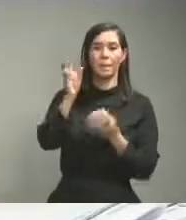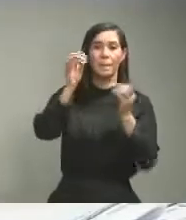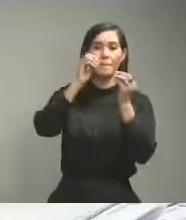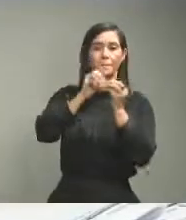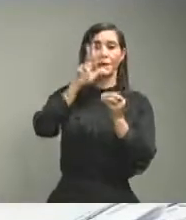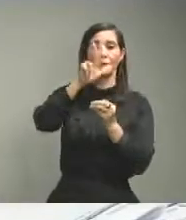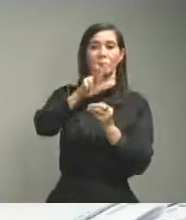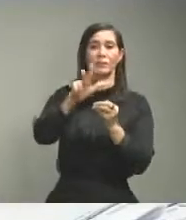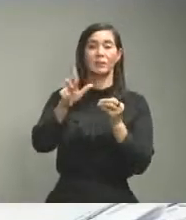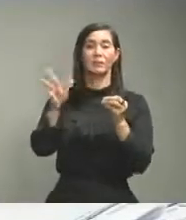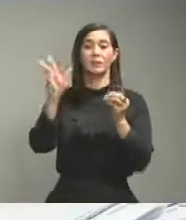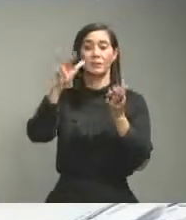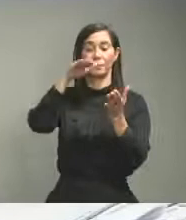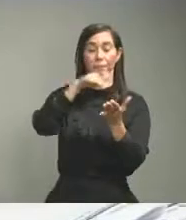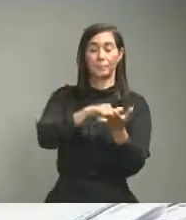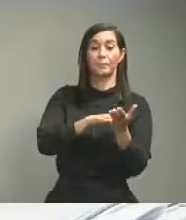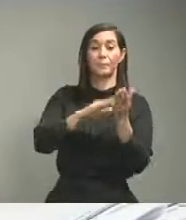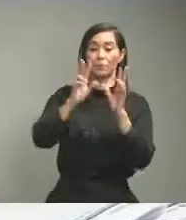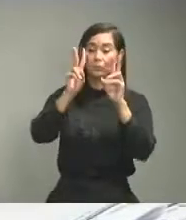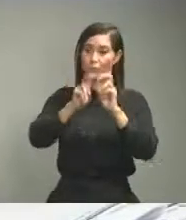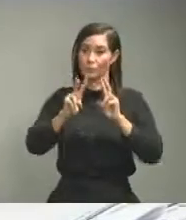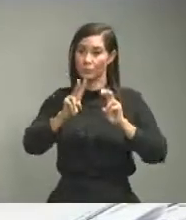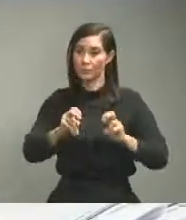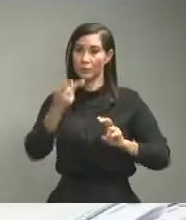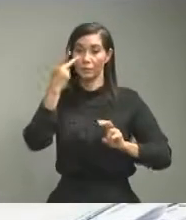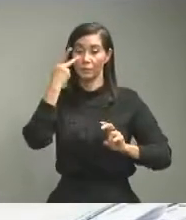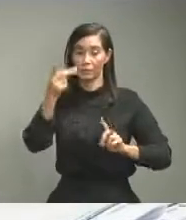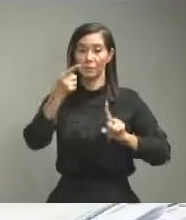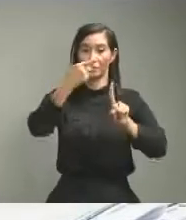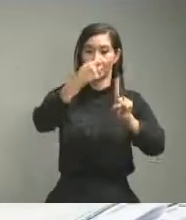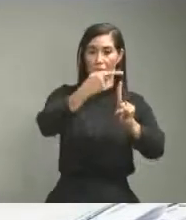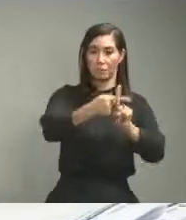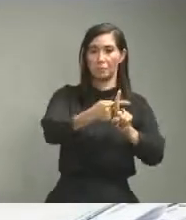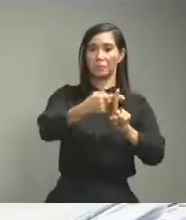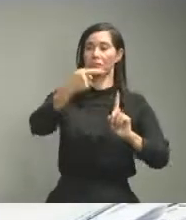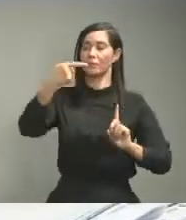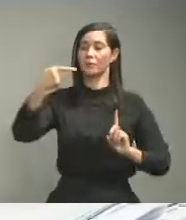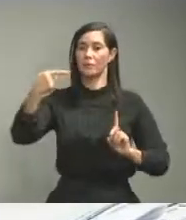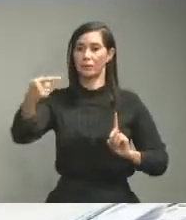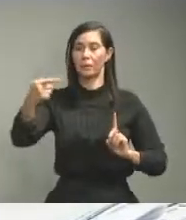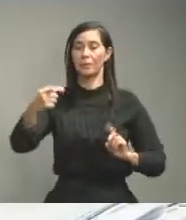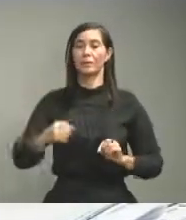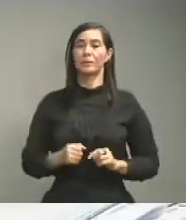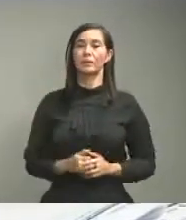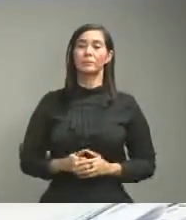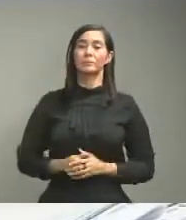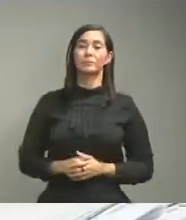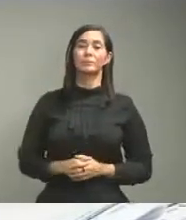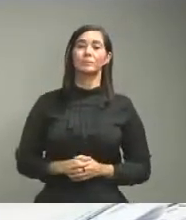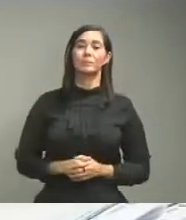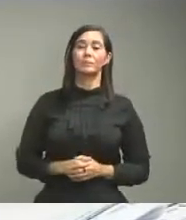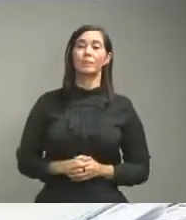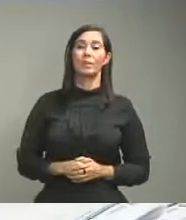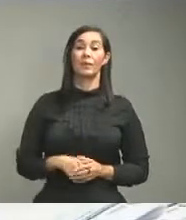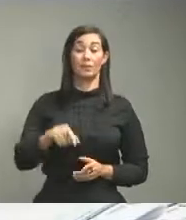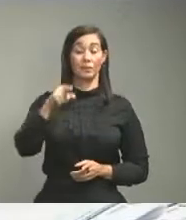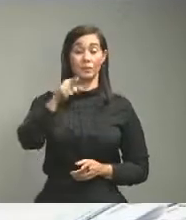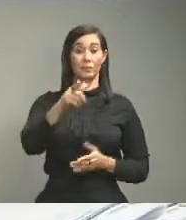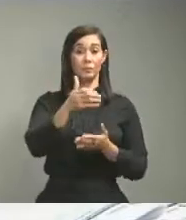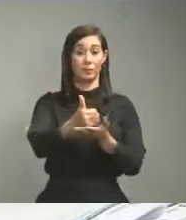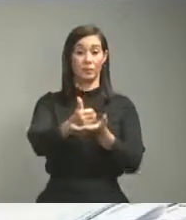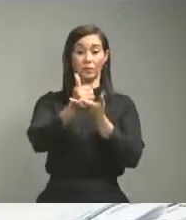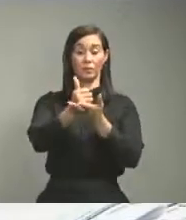ya de confirmación o negación en esa dirección eso va a cambiar todas las